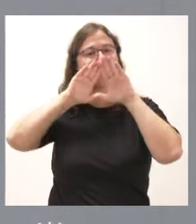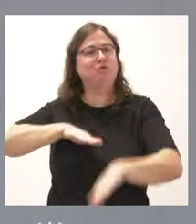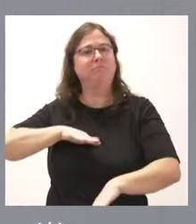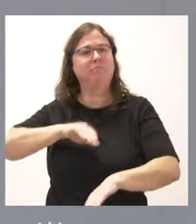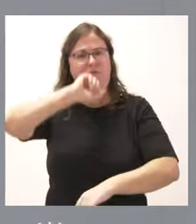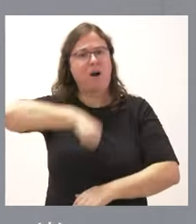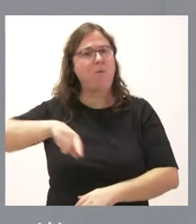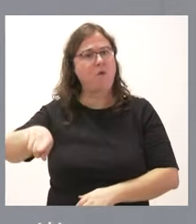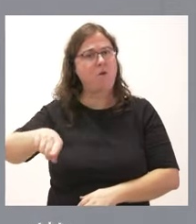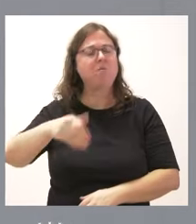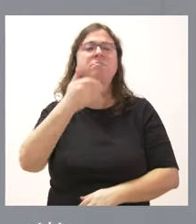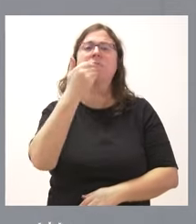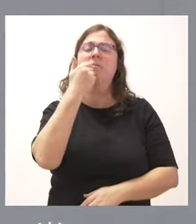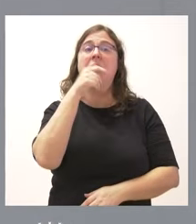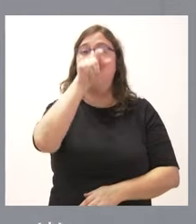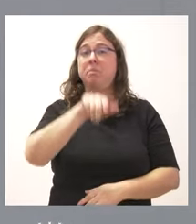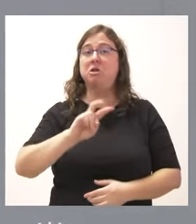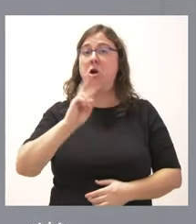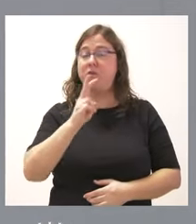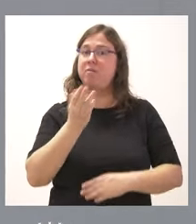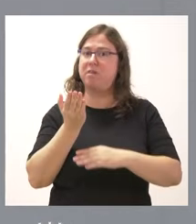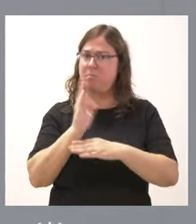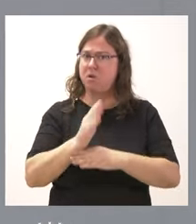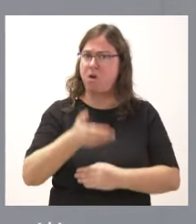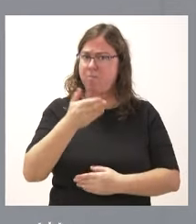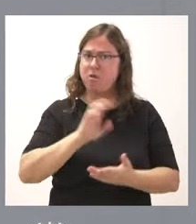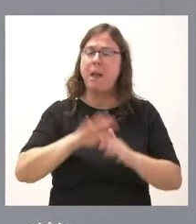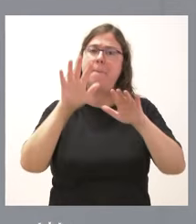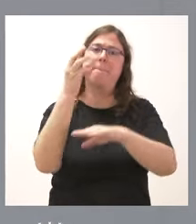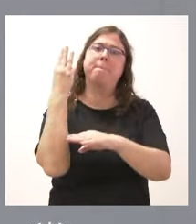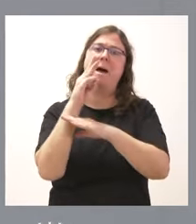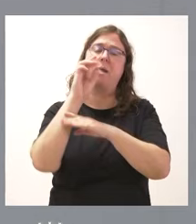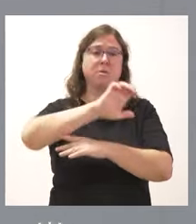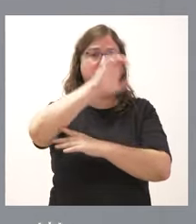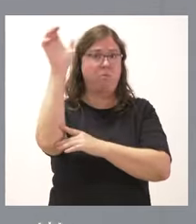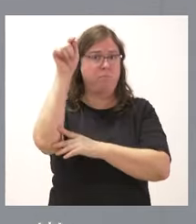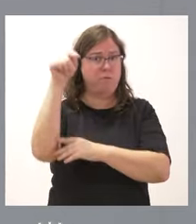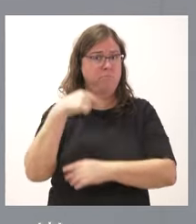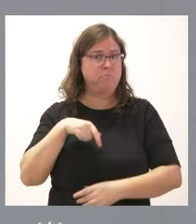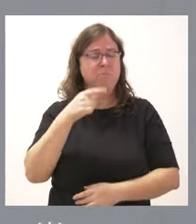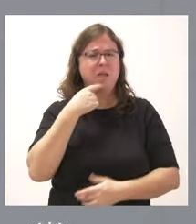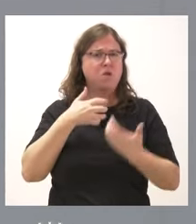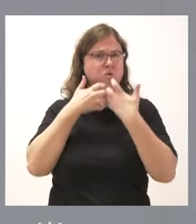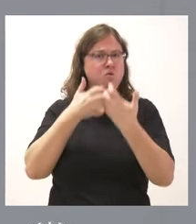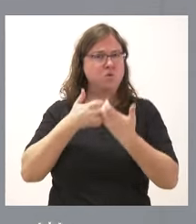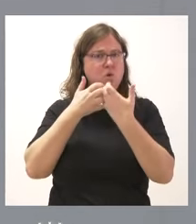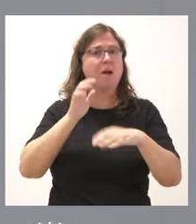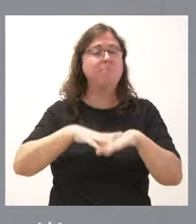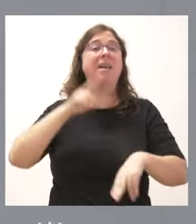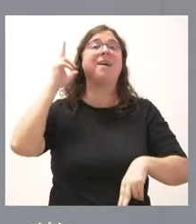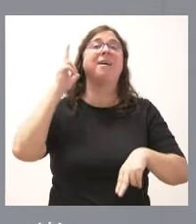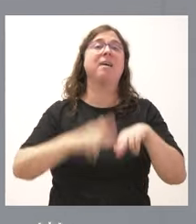luego hemos oído a una persona con representación importante en el Parlamento europeo que luchó para evitar la